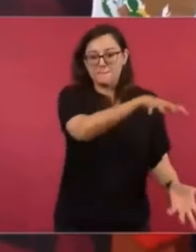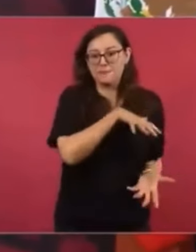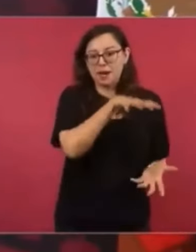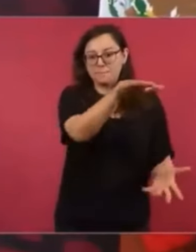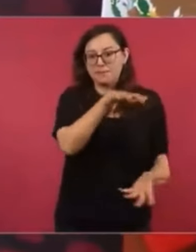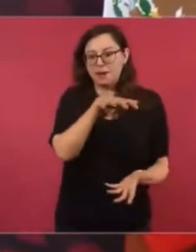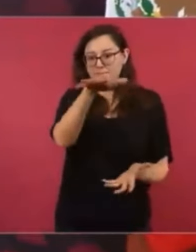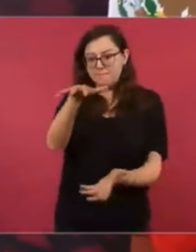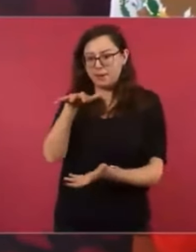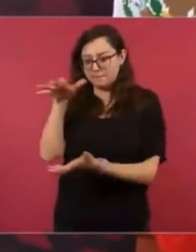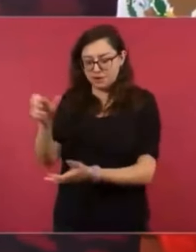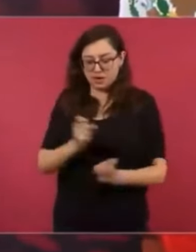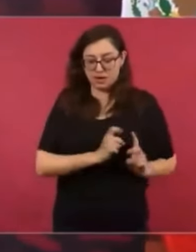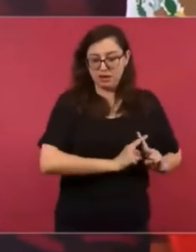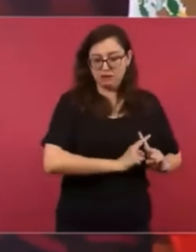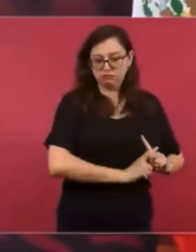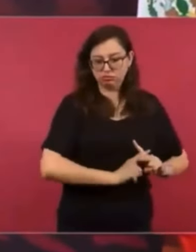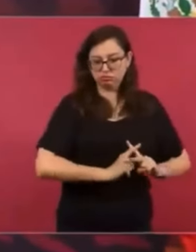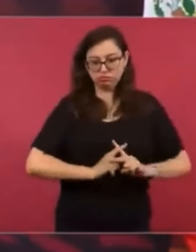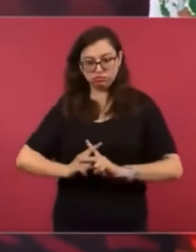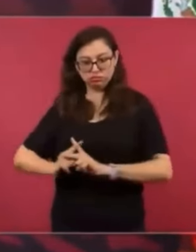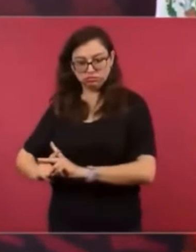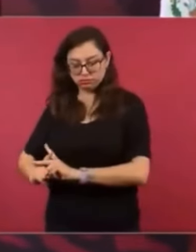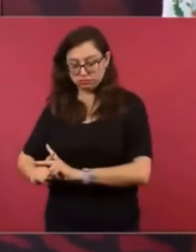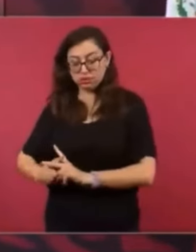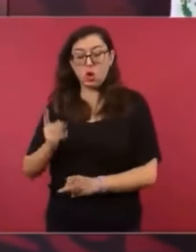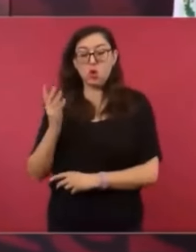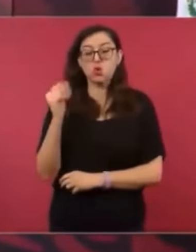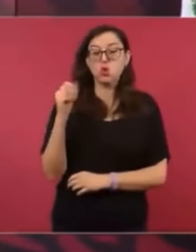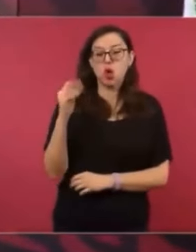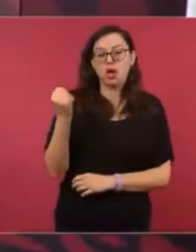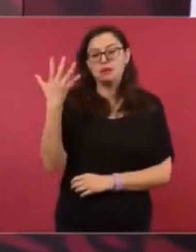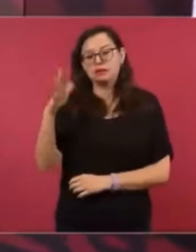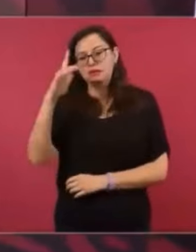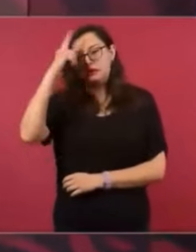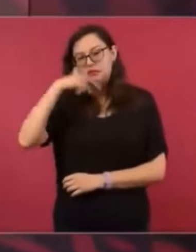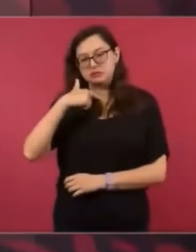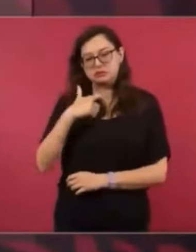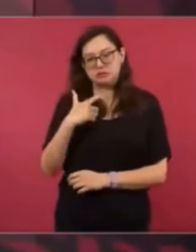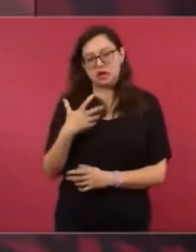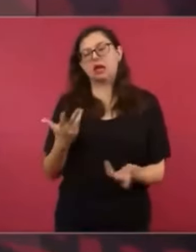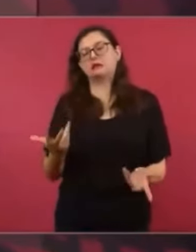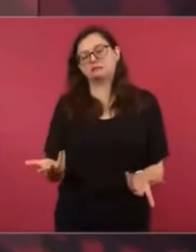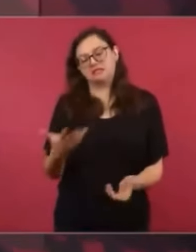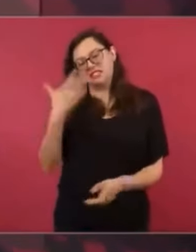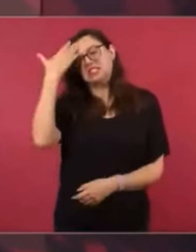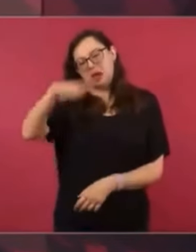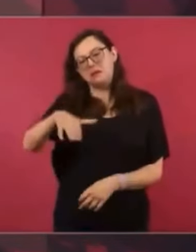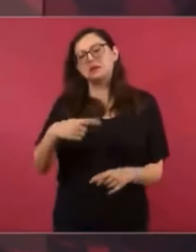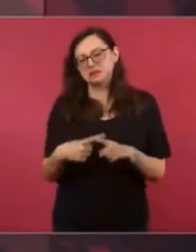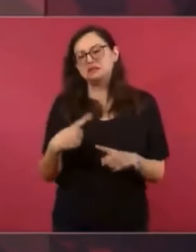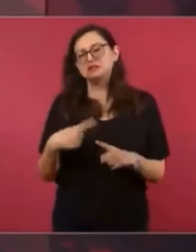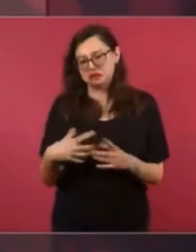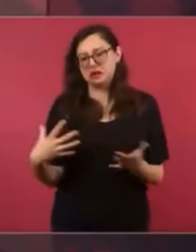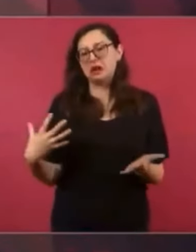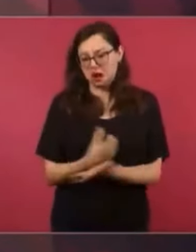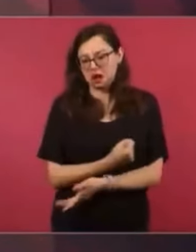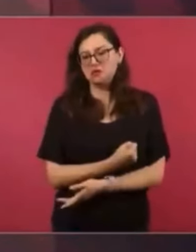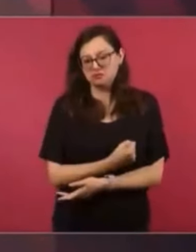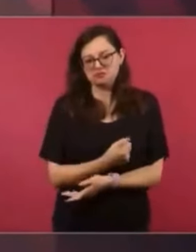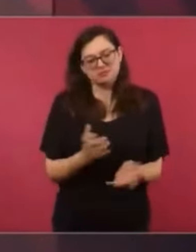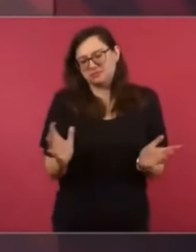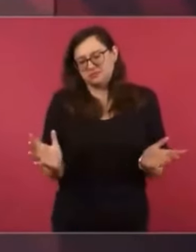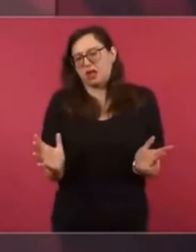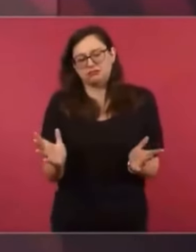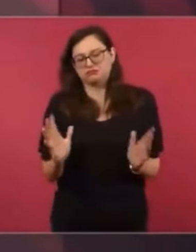a las nueve, diez de la noche, ya tienen esas muestras, ya